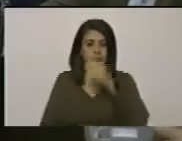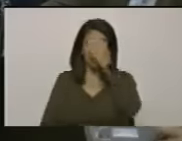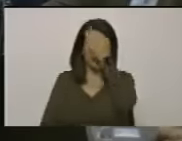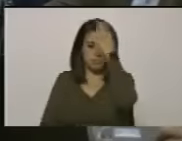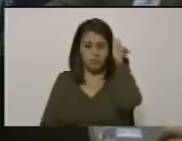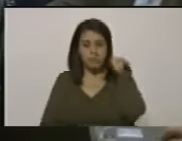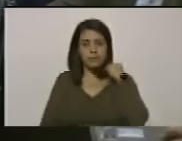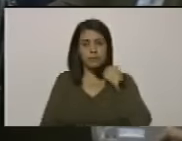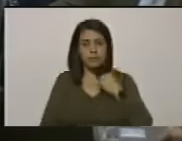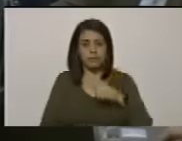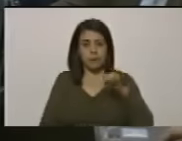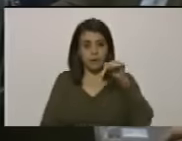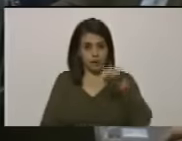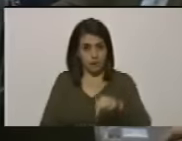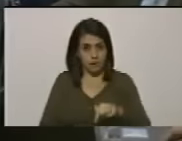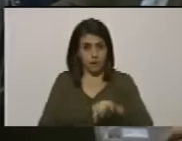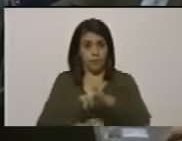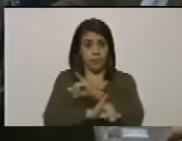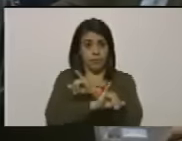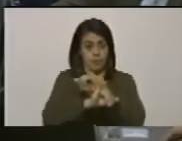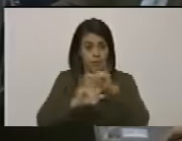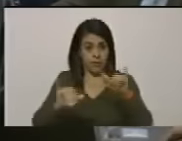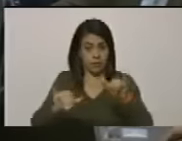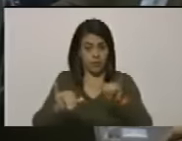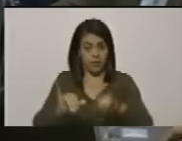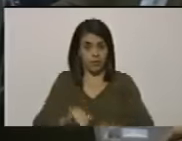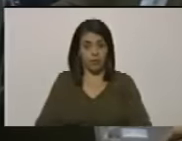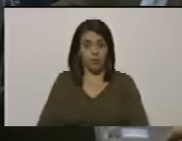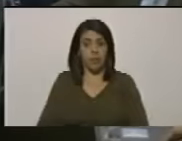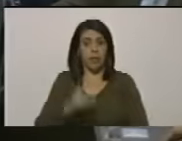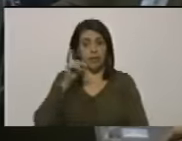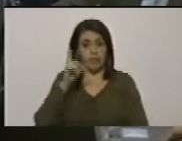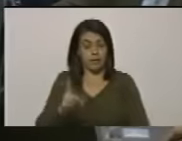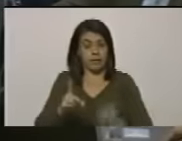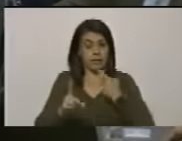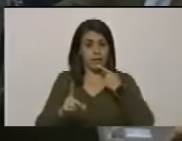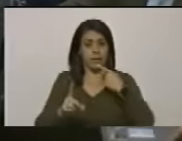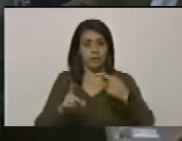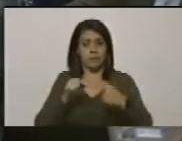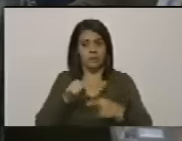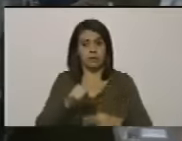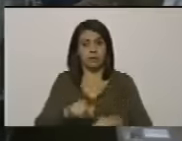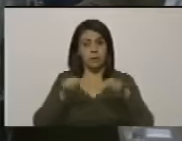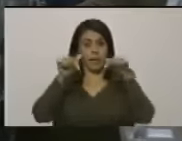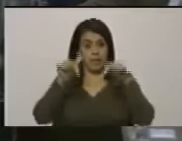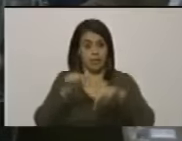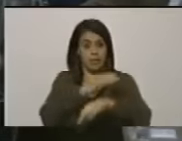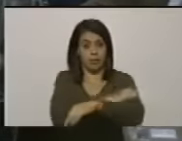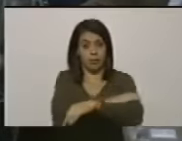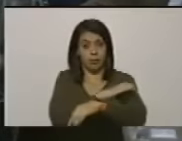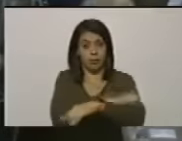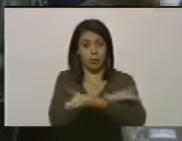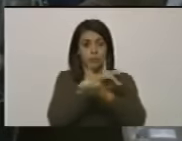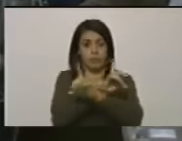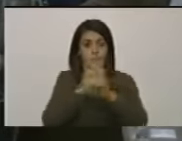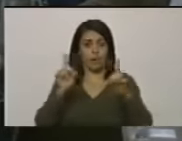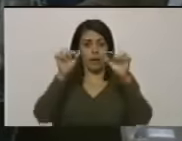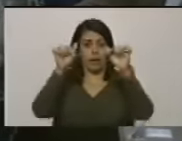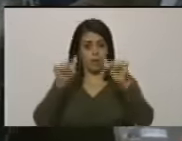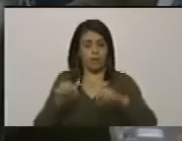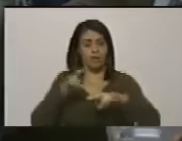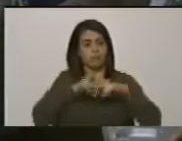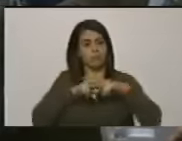de manera que para concluir debo decir que esta oposición democrática que está aquí